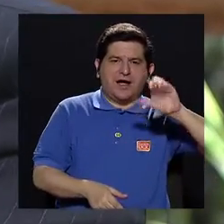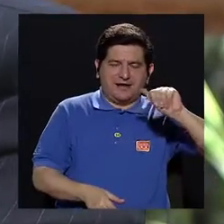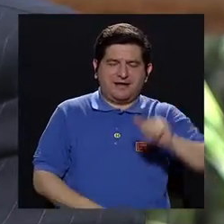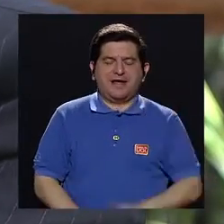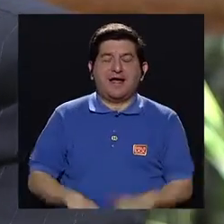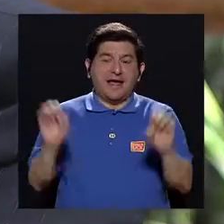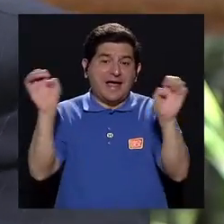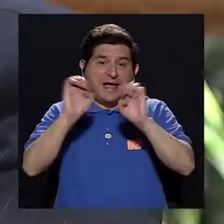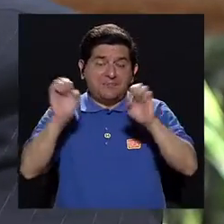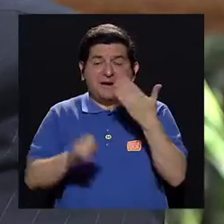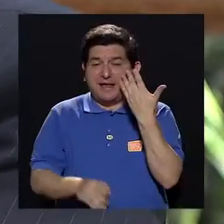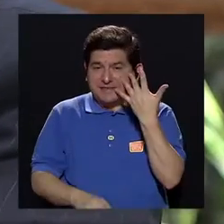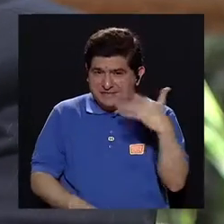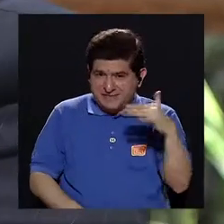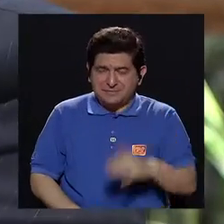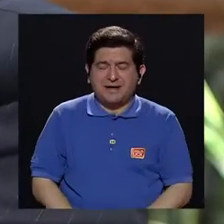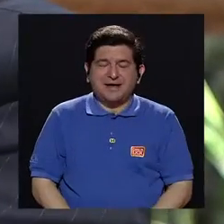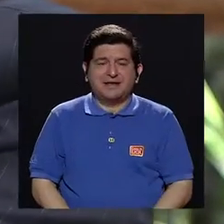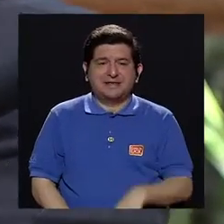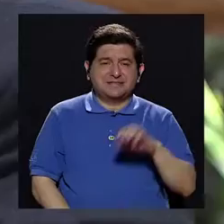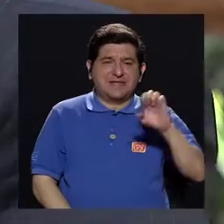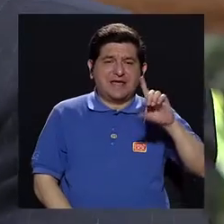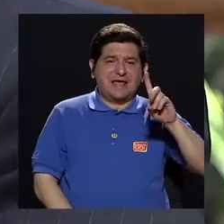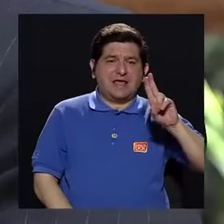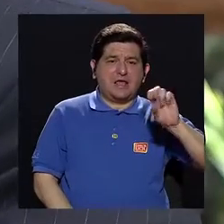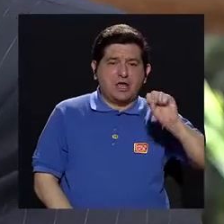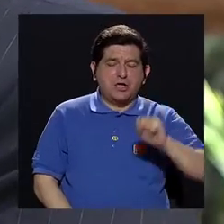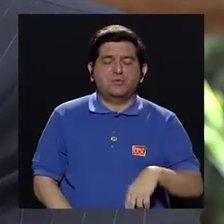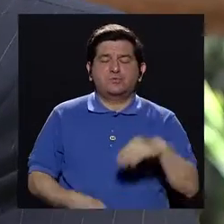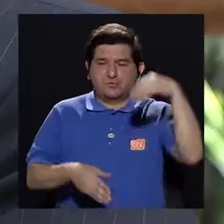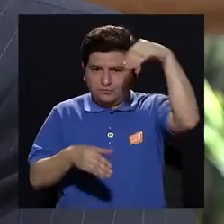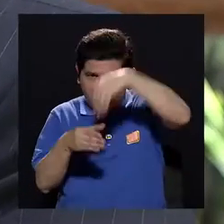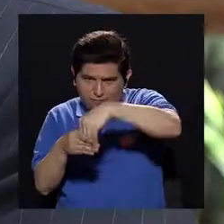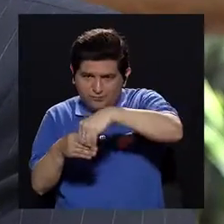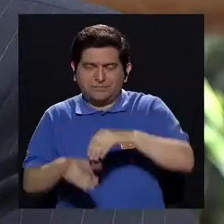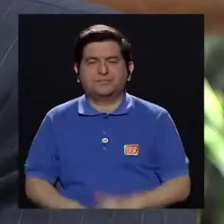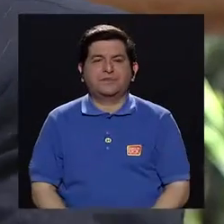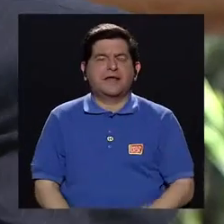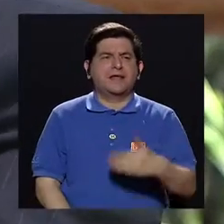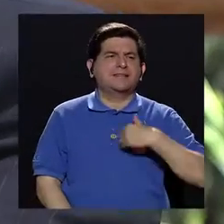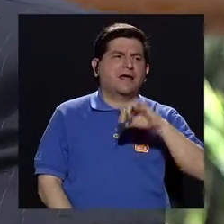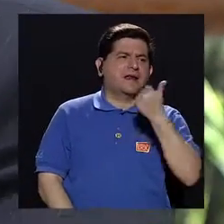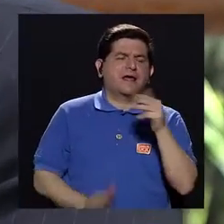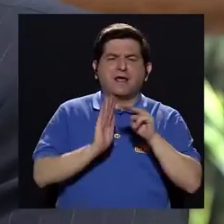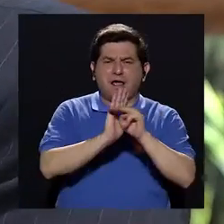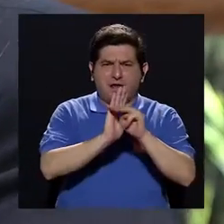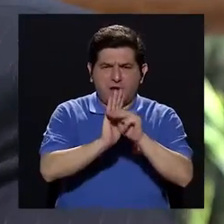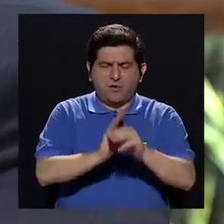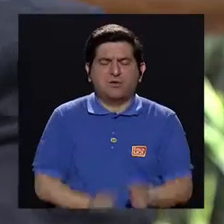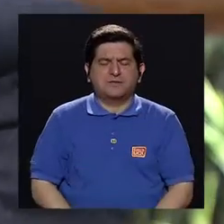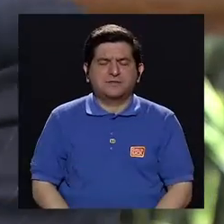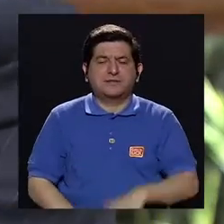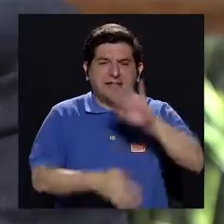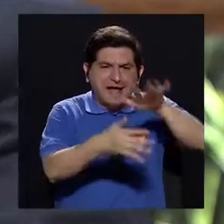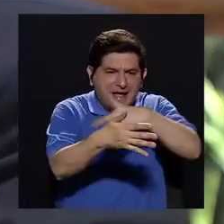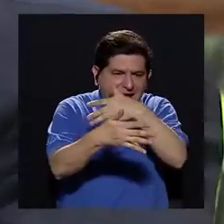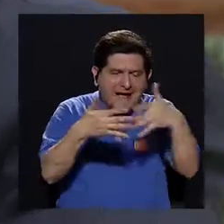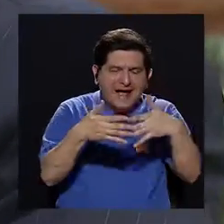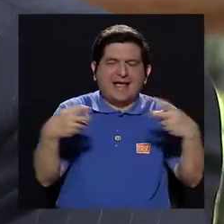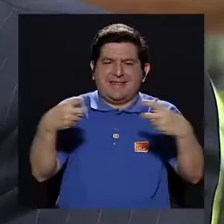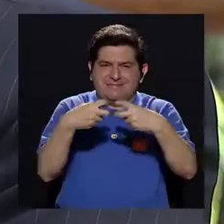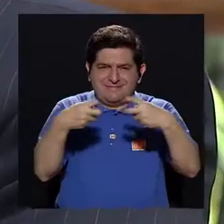Aparentemente emergencias van a ser de EDUS. Y tenemos otros módulos como son la agenda